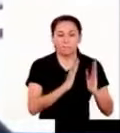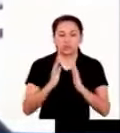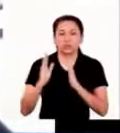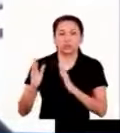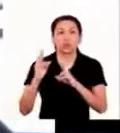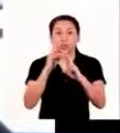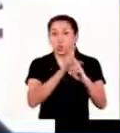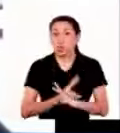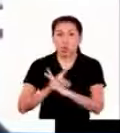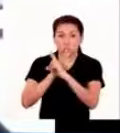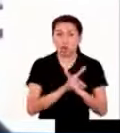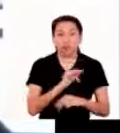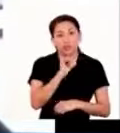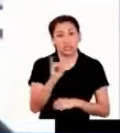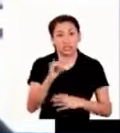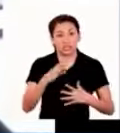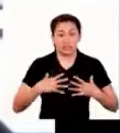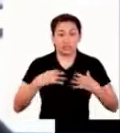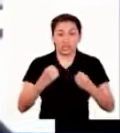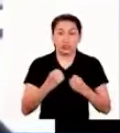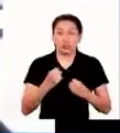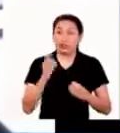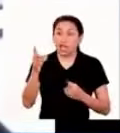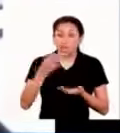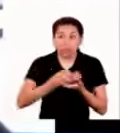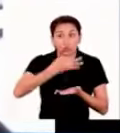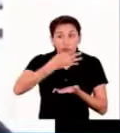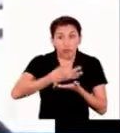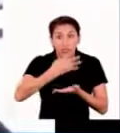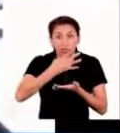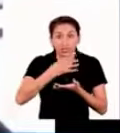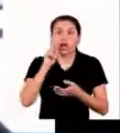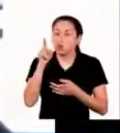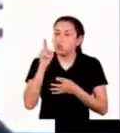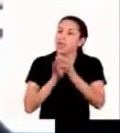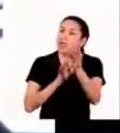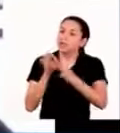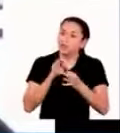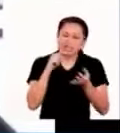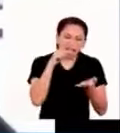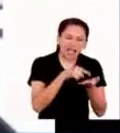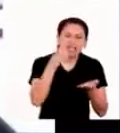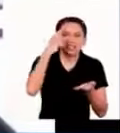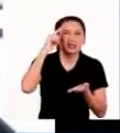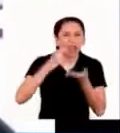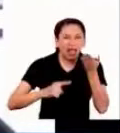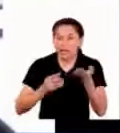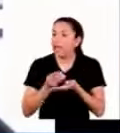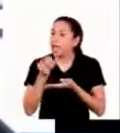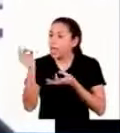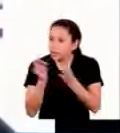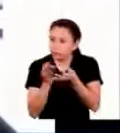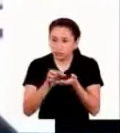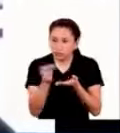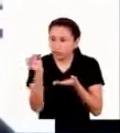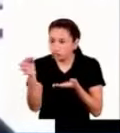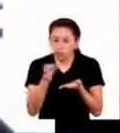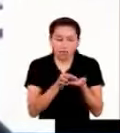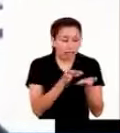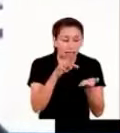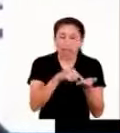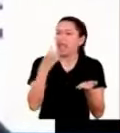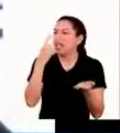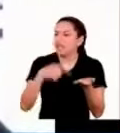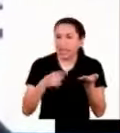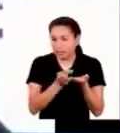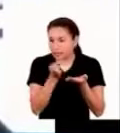cuidados y salud si toman medicamentos explicarles para qué son cada uno y validar y reconocer los